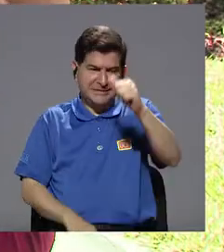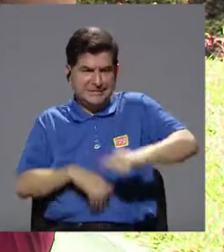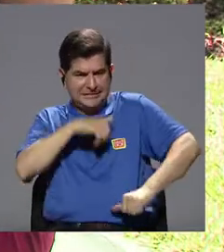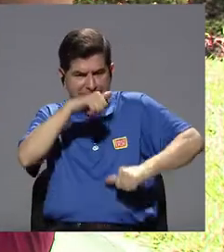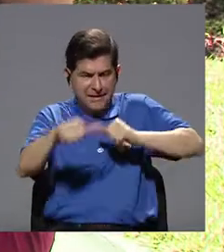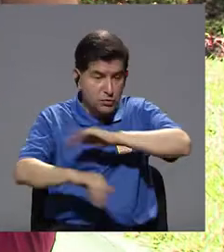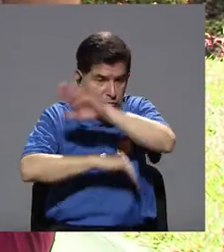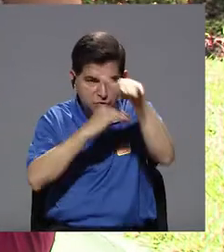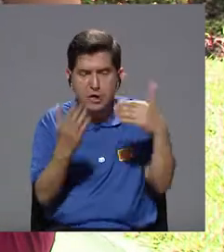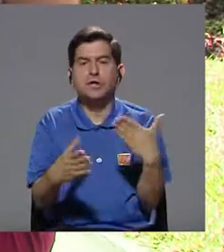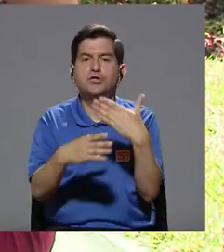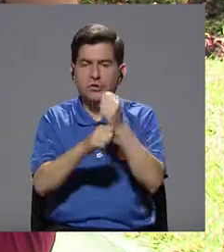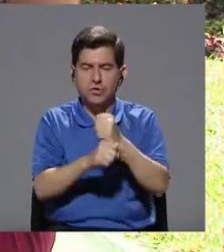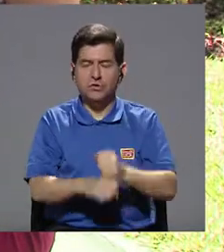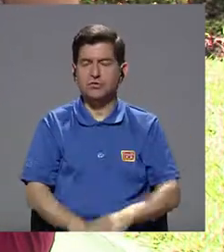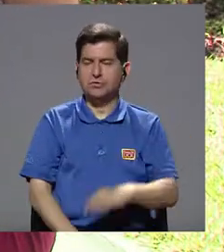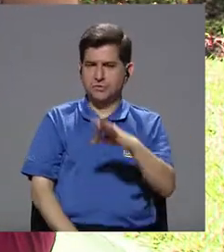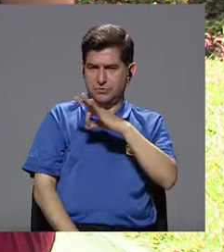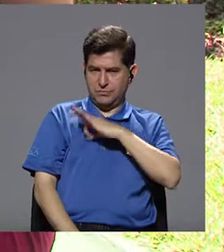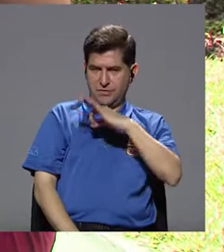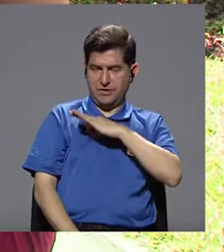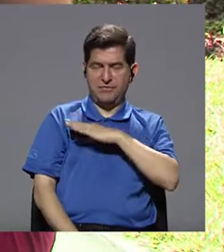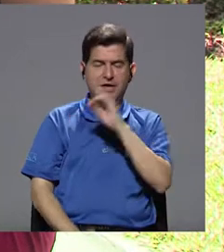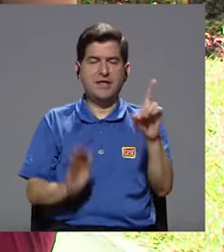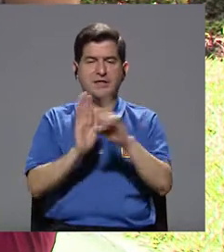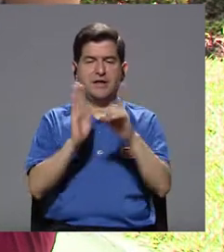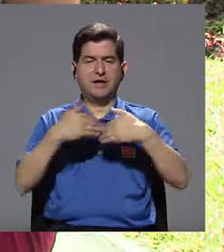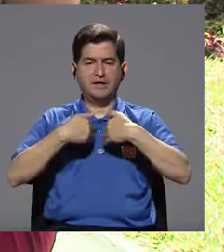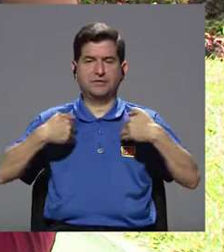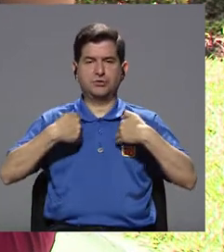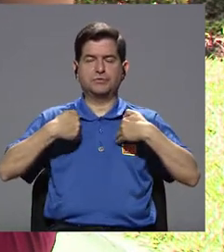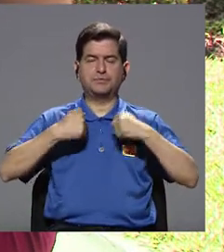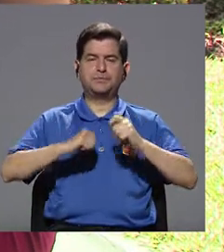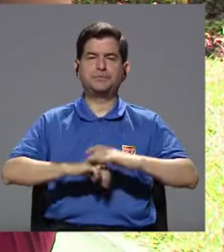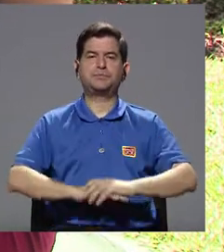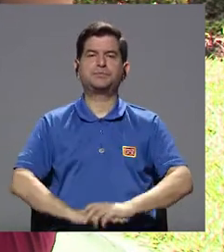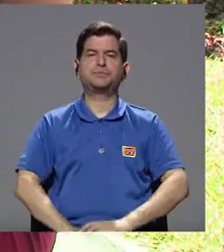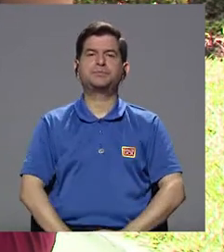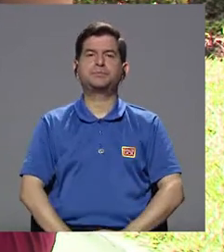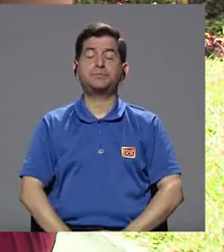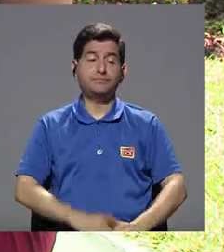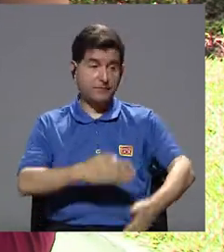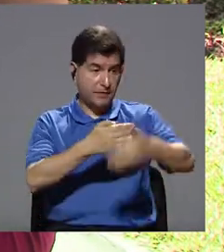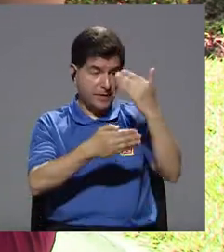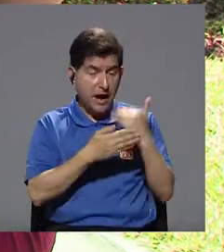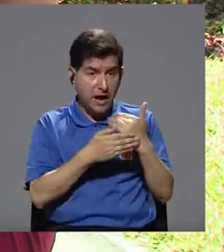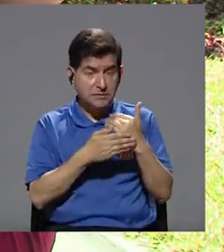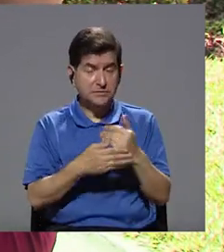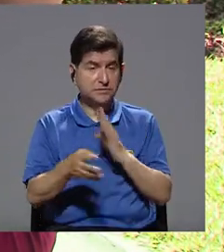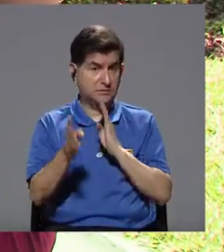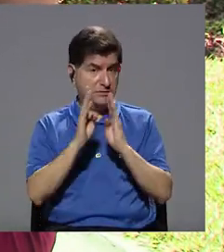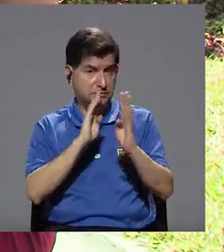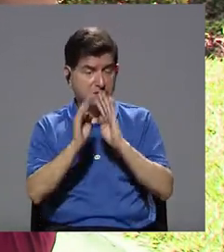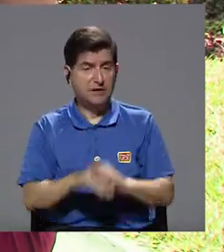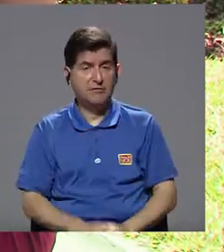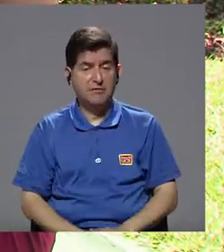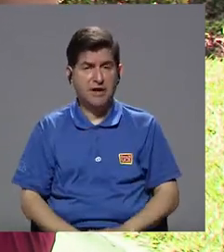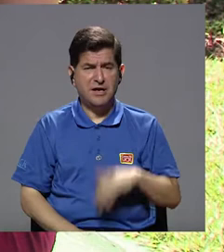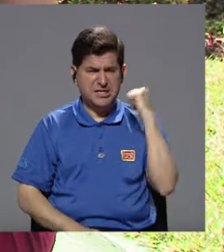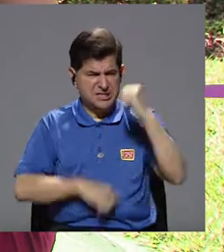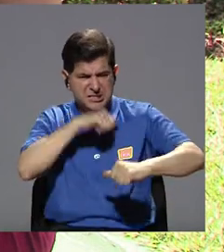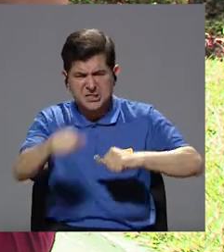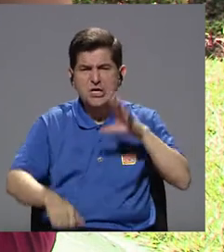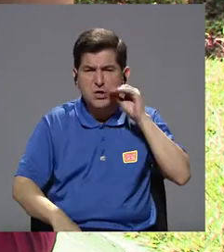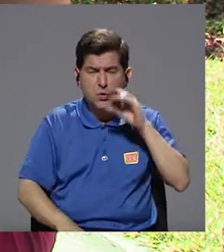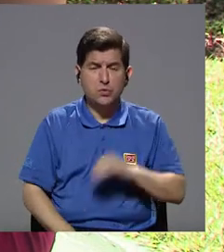lucha que tenemos que hacer todos, ¿verdad? Por el bienestar y los derechos de los animales también. Correcto. Antes de conversar acerca de lo que son las